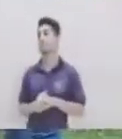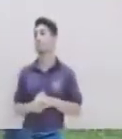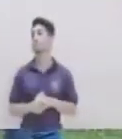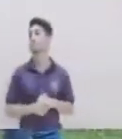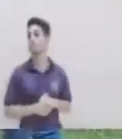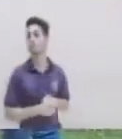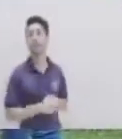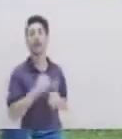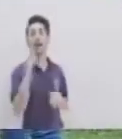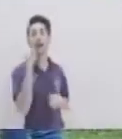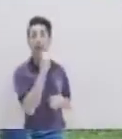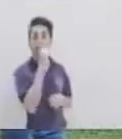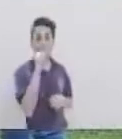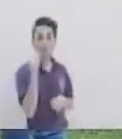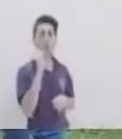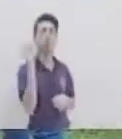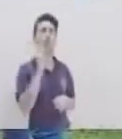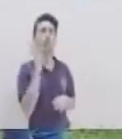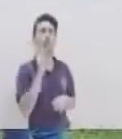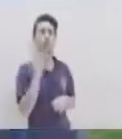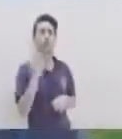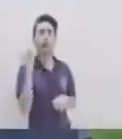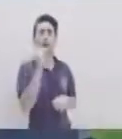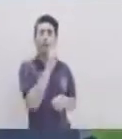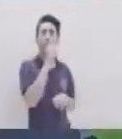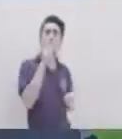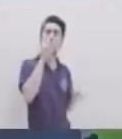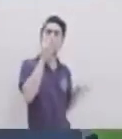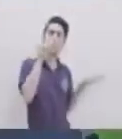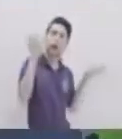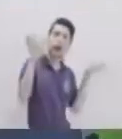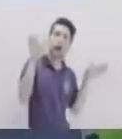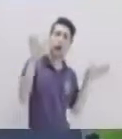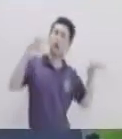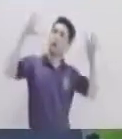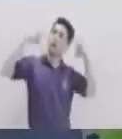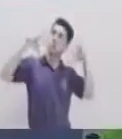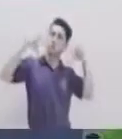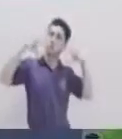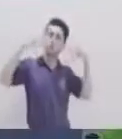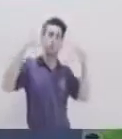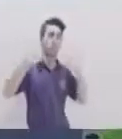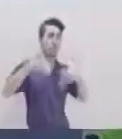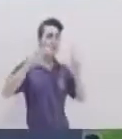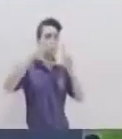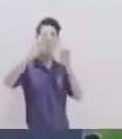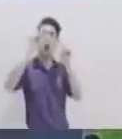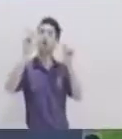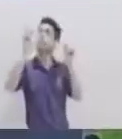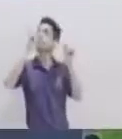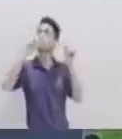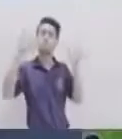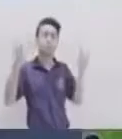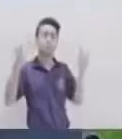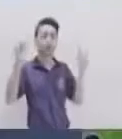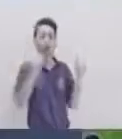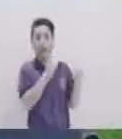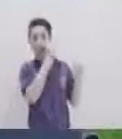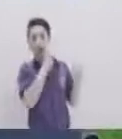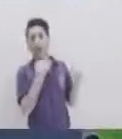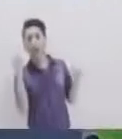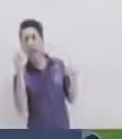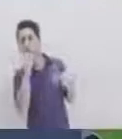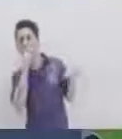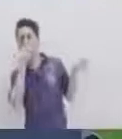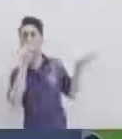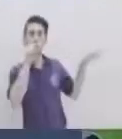Cantan, cantan ¿Dónde cantan los pájaros que cantan? Ha llovido, aún las ramas están sin hojas Cantan,